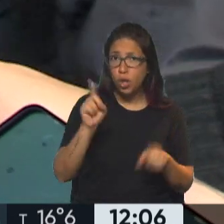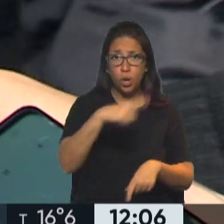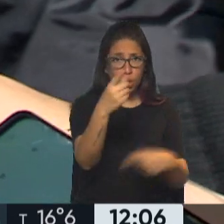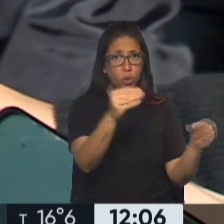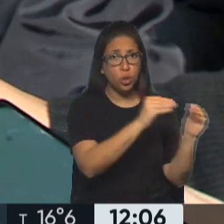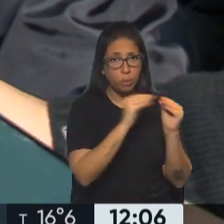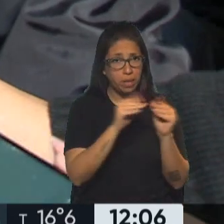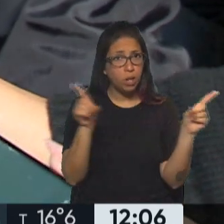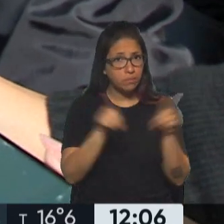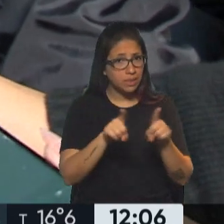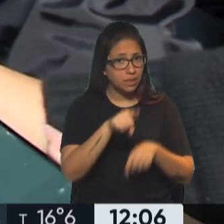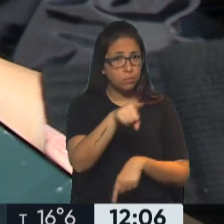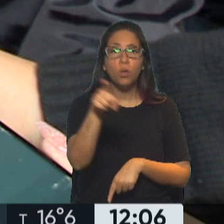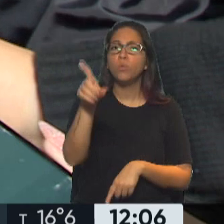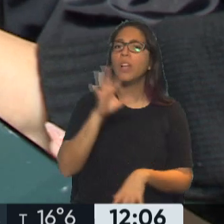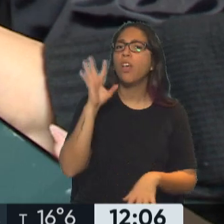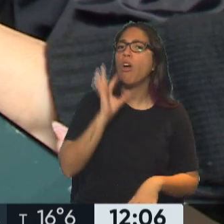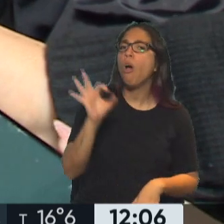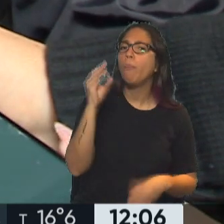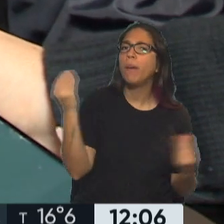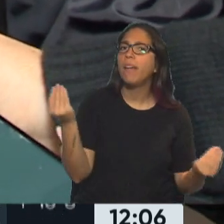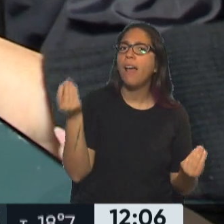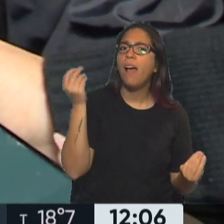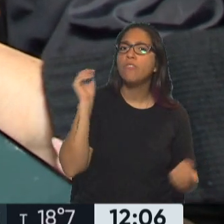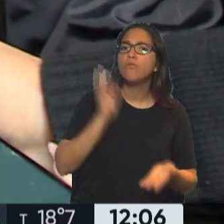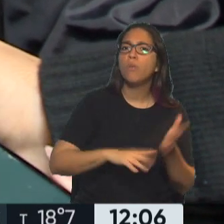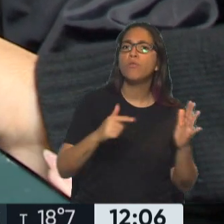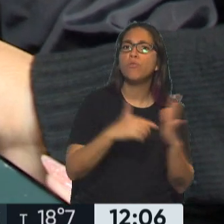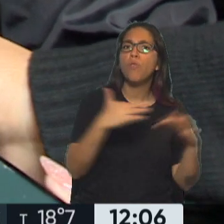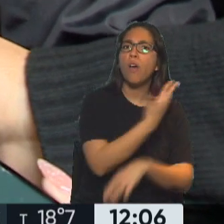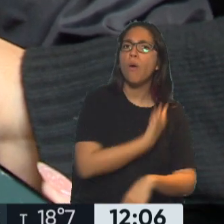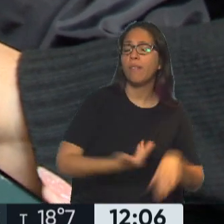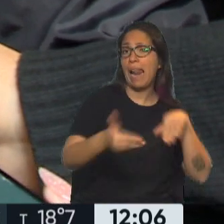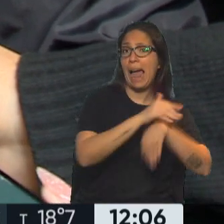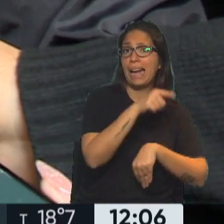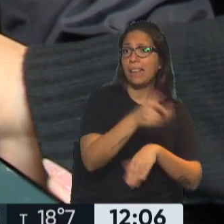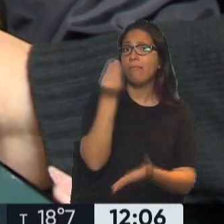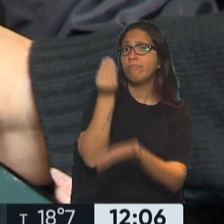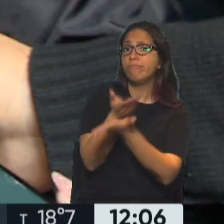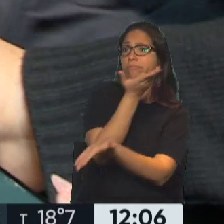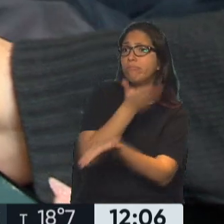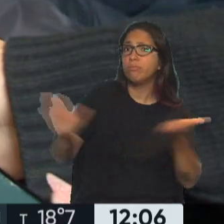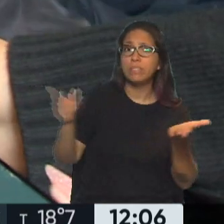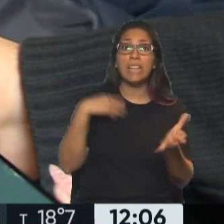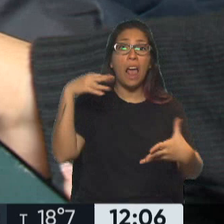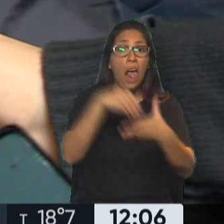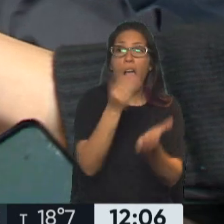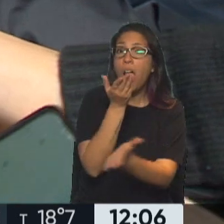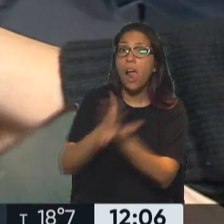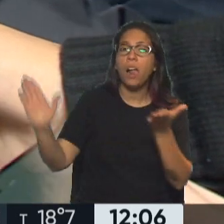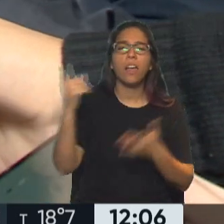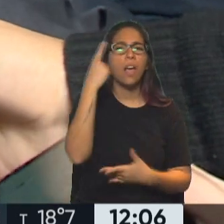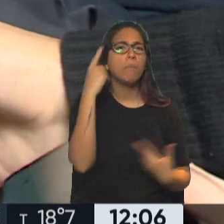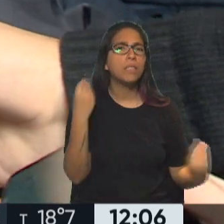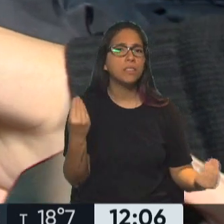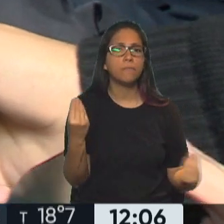también. ¿Cómo toma el juez que la ciudad, el gobierno de la ciudad, lo recusa ante cada intervención? Bueno, esto